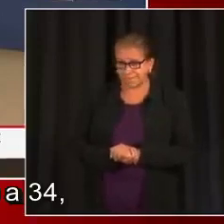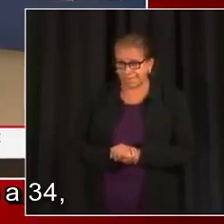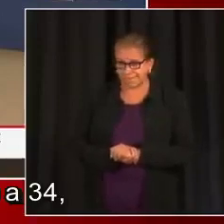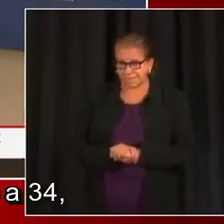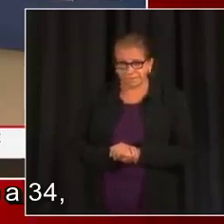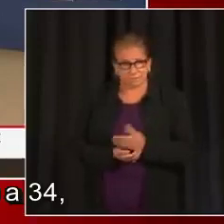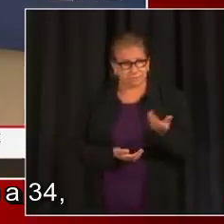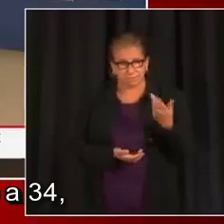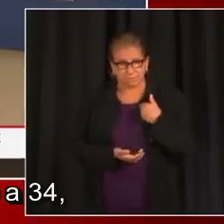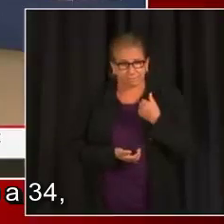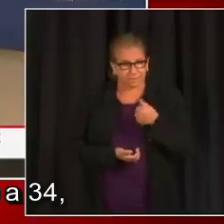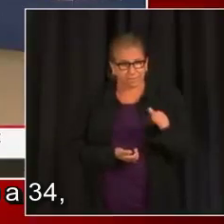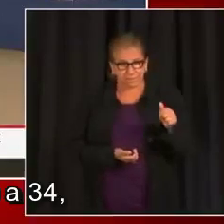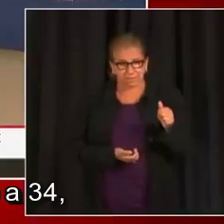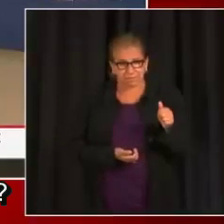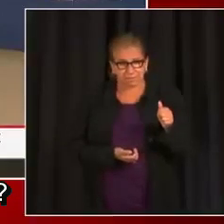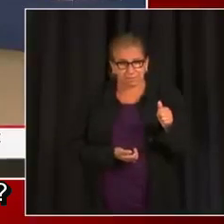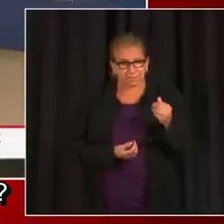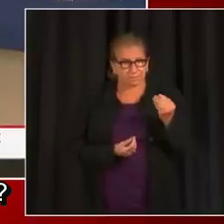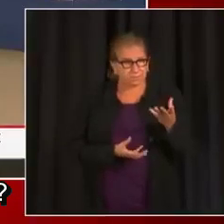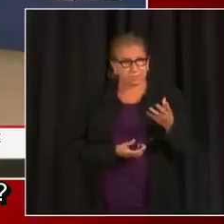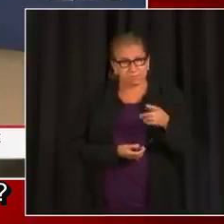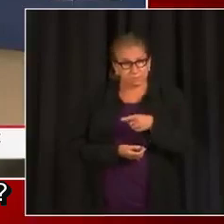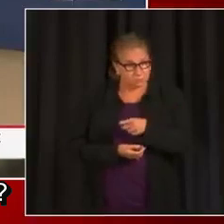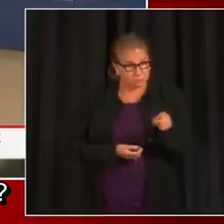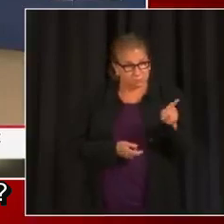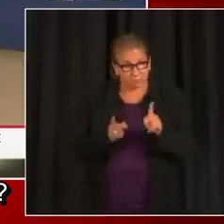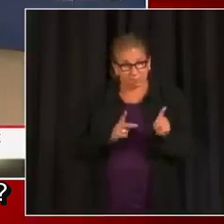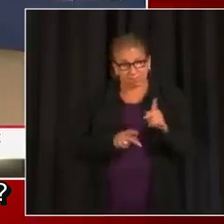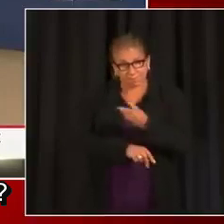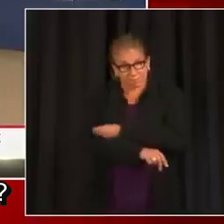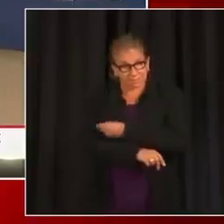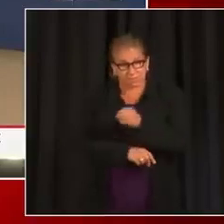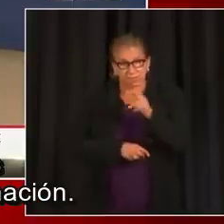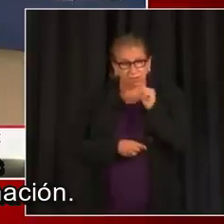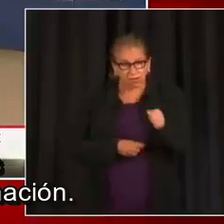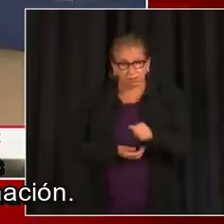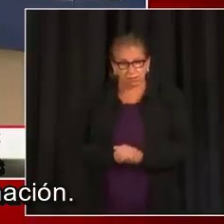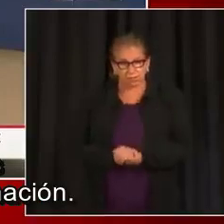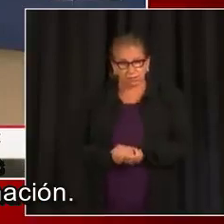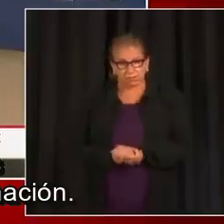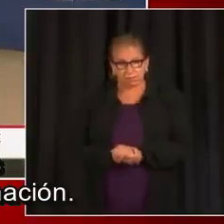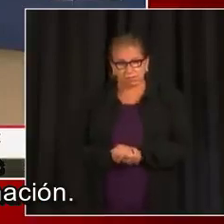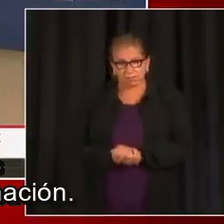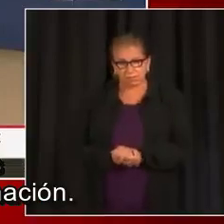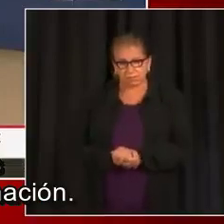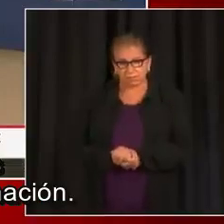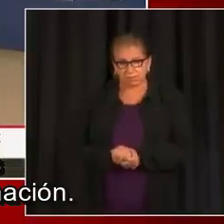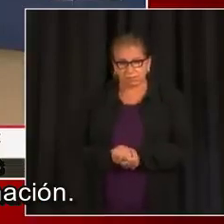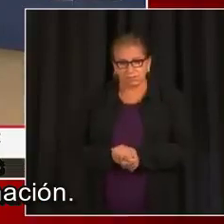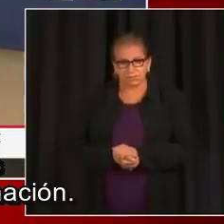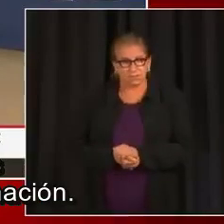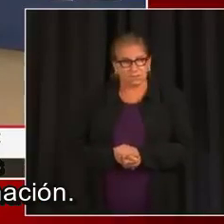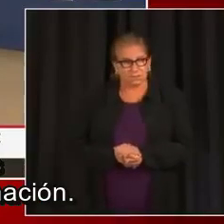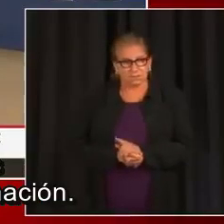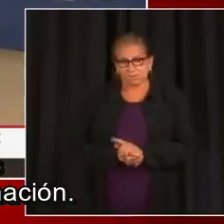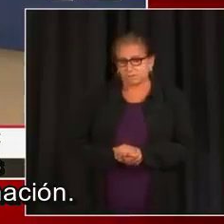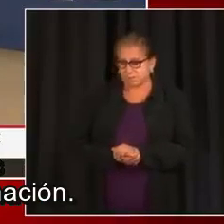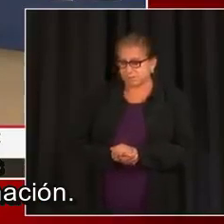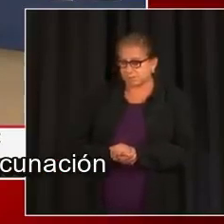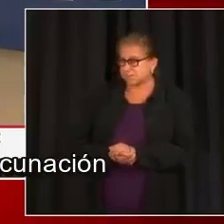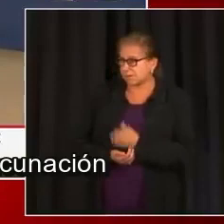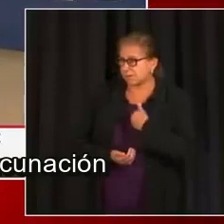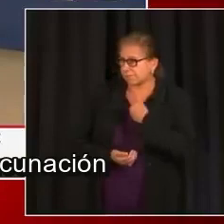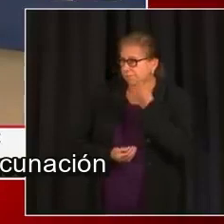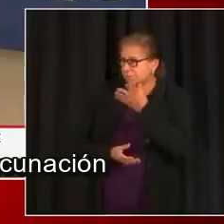sobre todo en la población de 20, 34. Hay información sobre eso. ¿Cuántas personas están vacunados y cuántos de estos casos son infección de